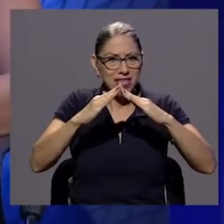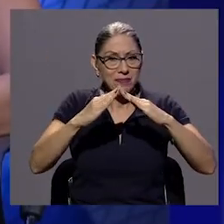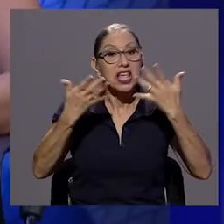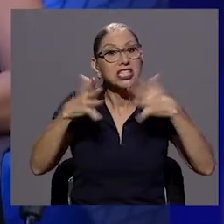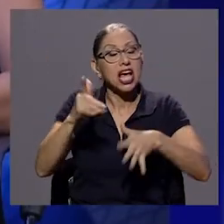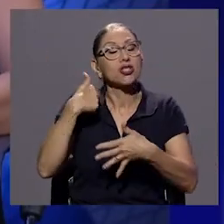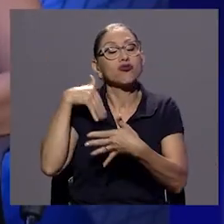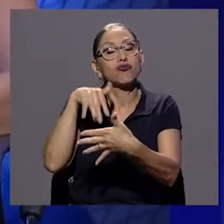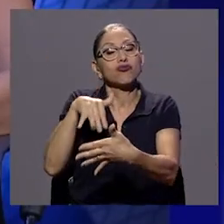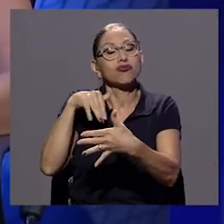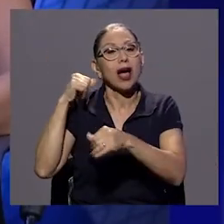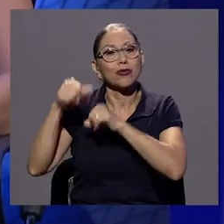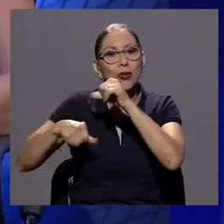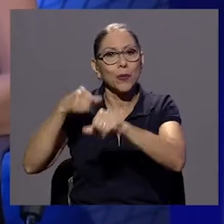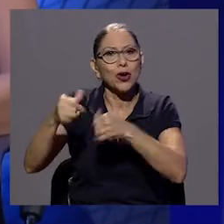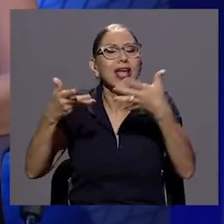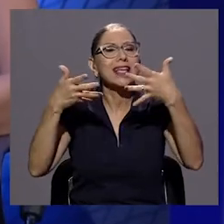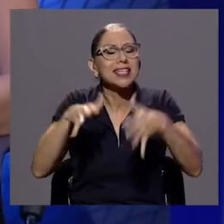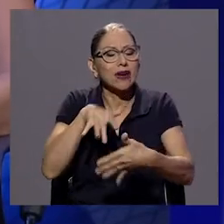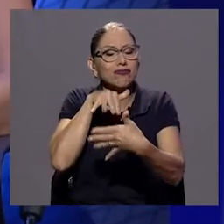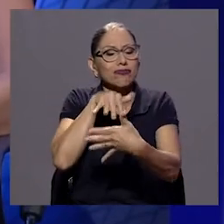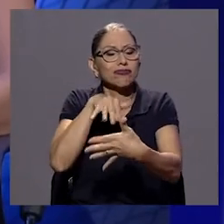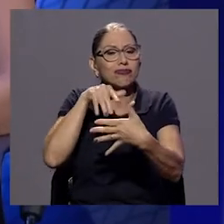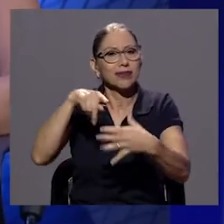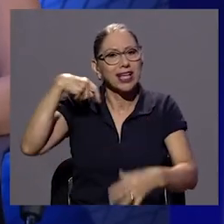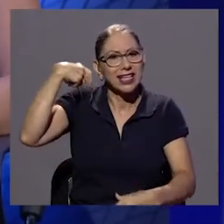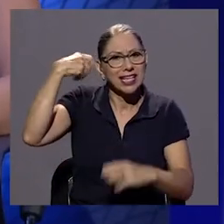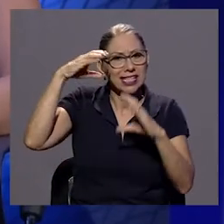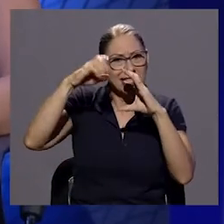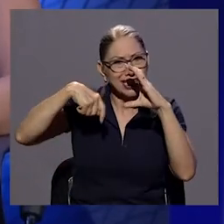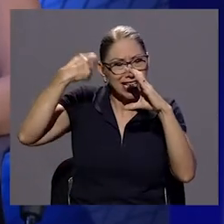estudios de antropología mis estudios de cine y así